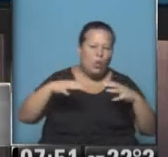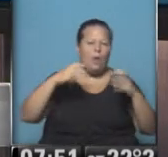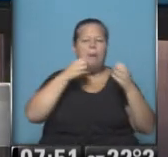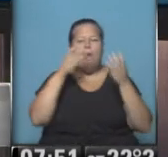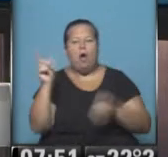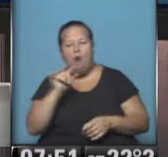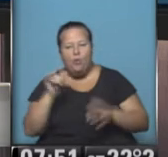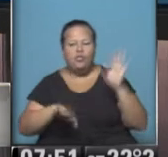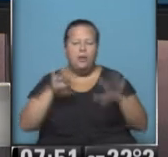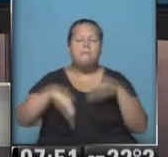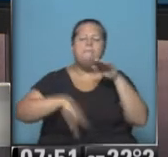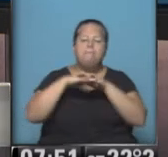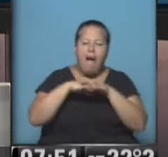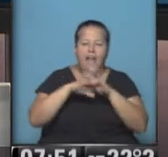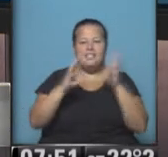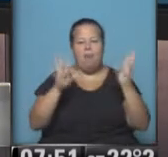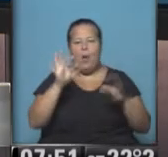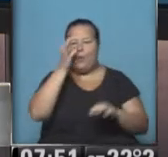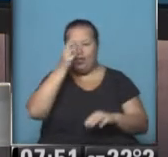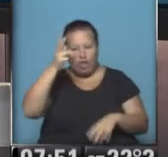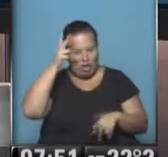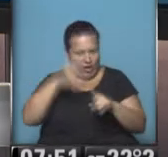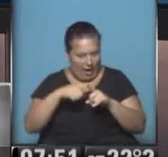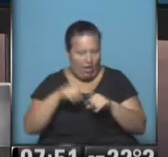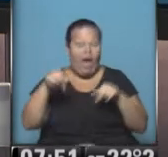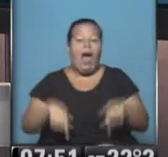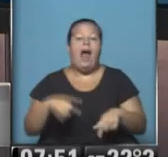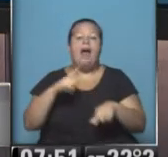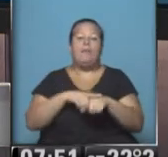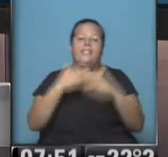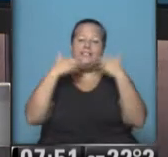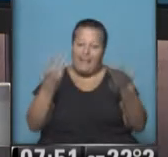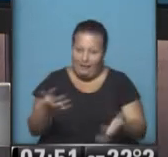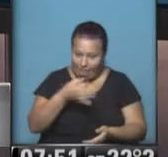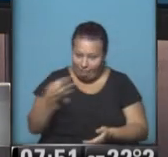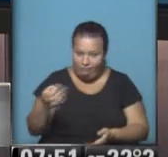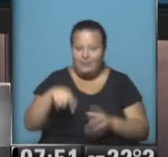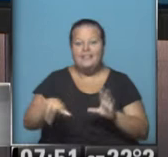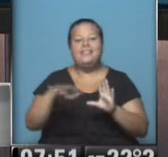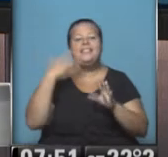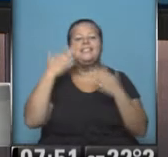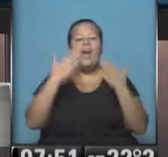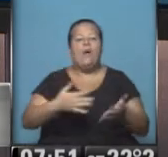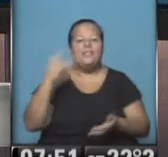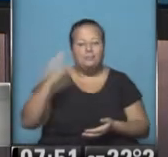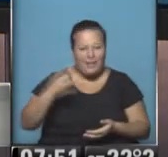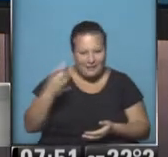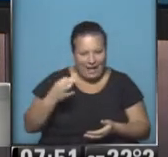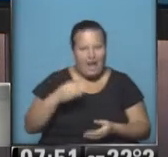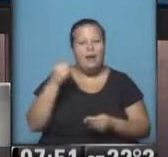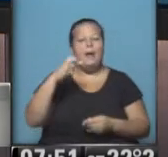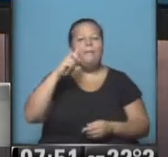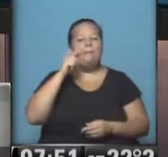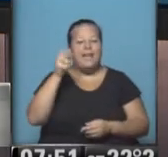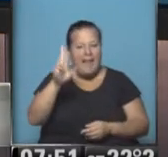mejoramientos temporarios y una máxima que rondará los 28 grados. Momento de saludos, ¿verdad Pato? Y tenemos un saludo muy especial para